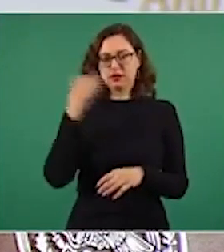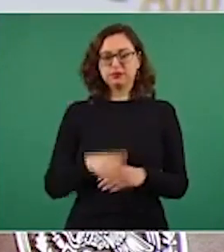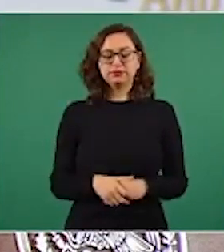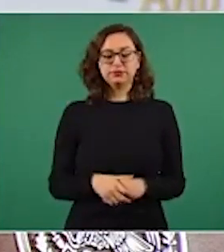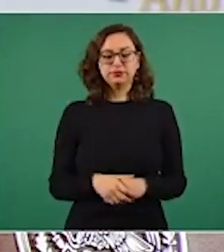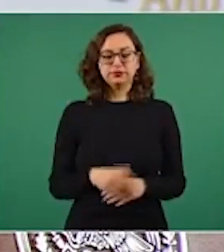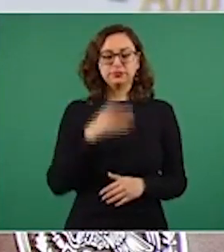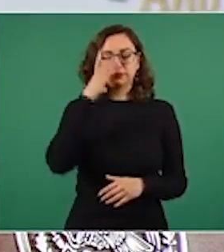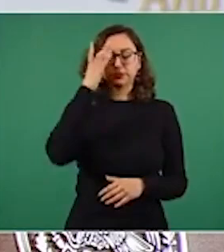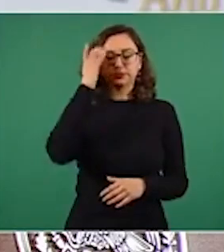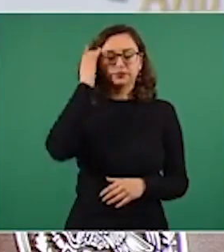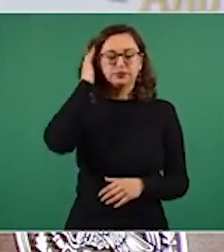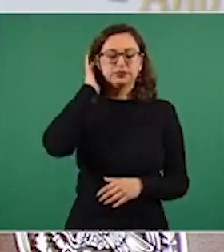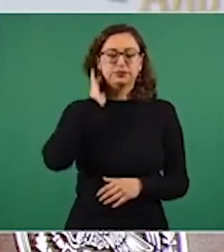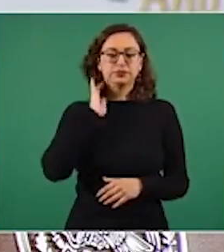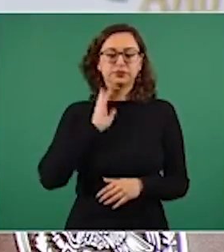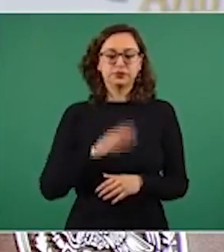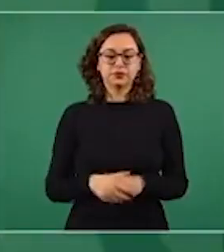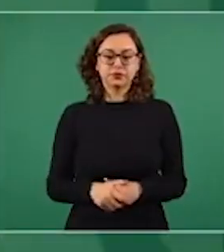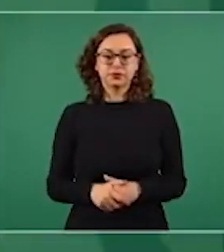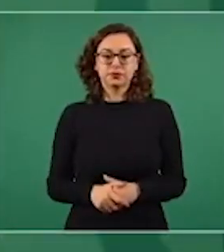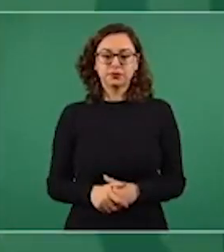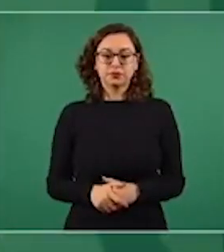cuando las autoridades